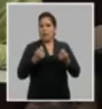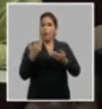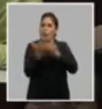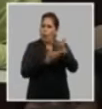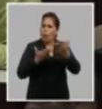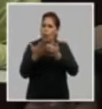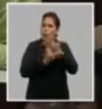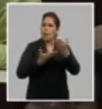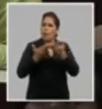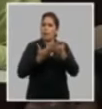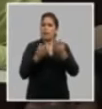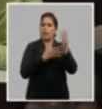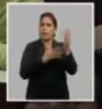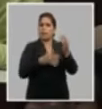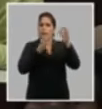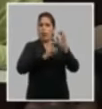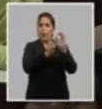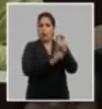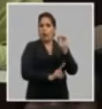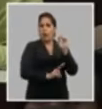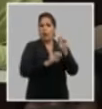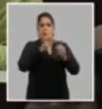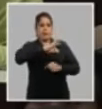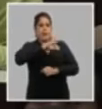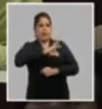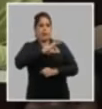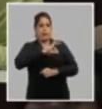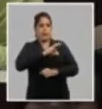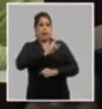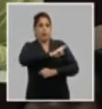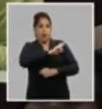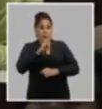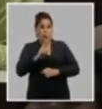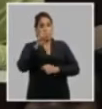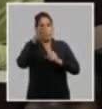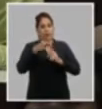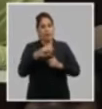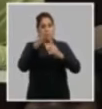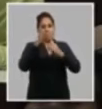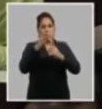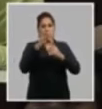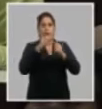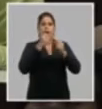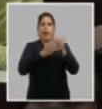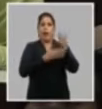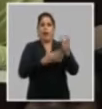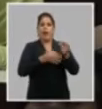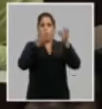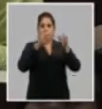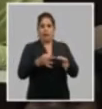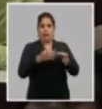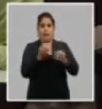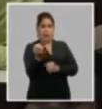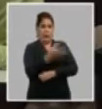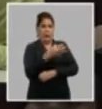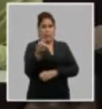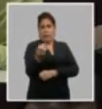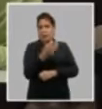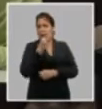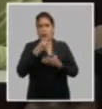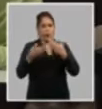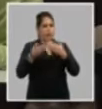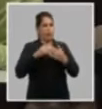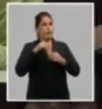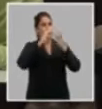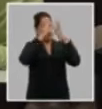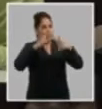compartir esa obra esa realidad esos valores ese sentimiento y que prevalezca la verdad por encima de aquellos que hacen las calumni y pretenden que